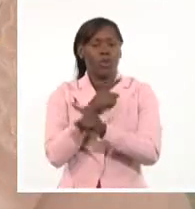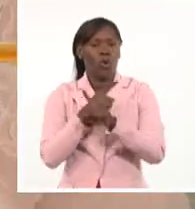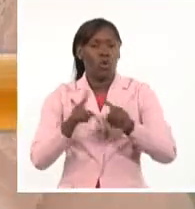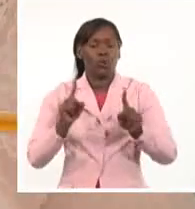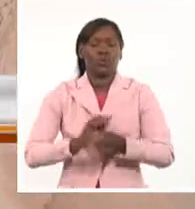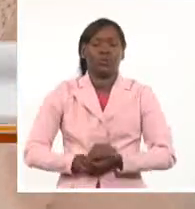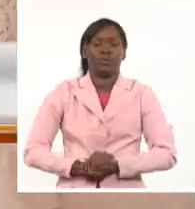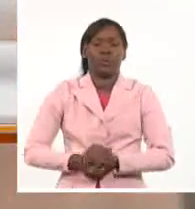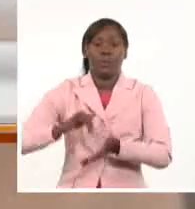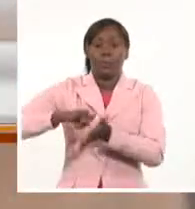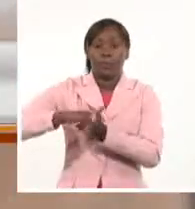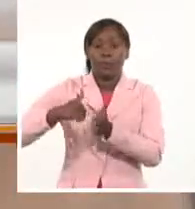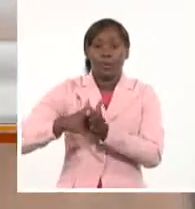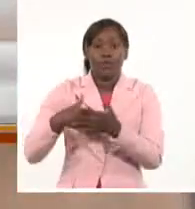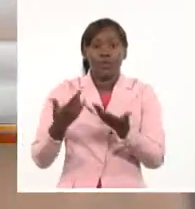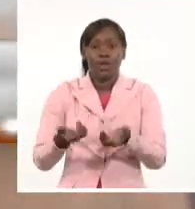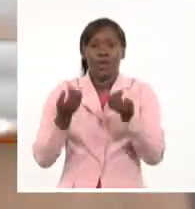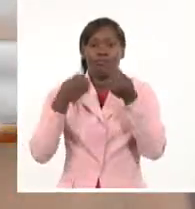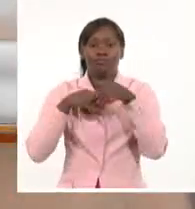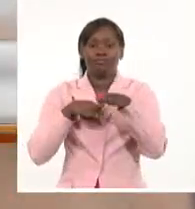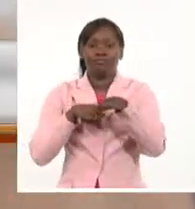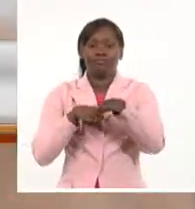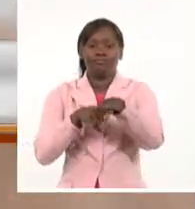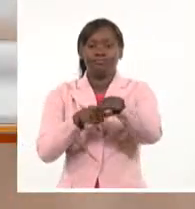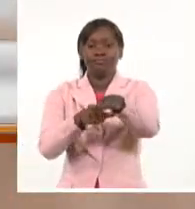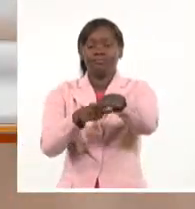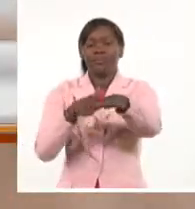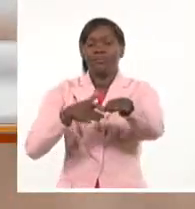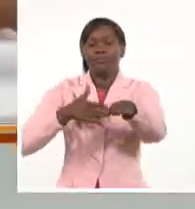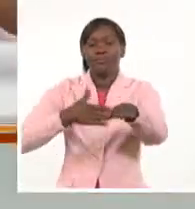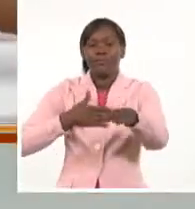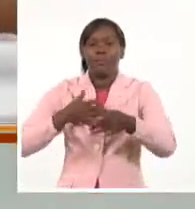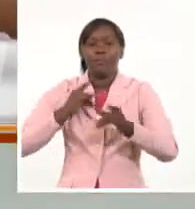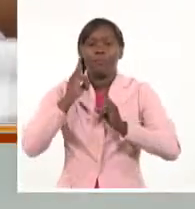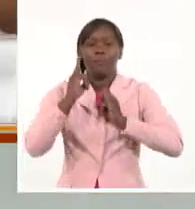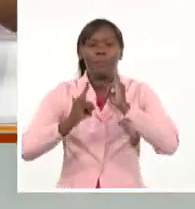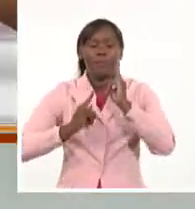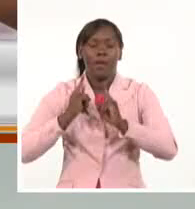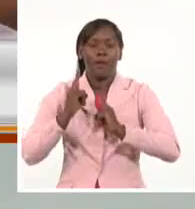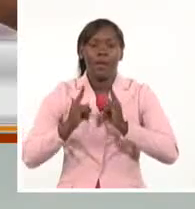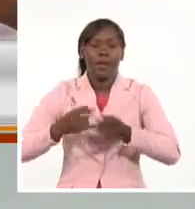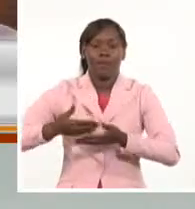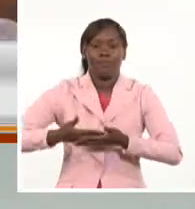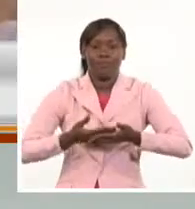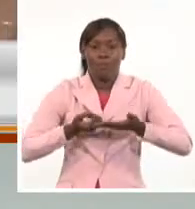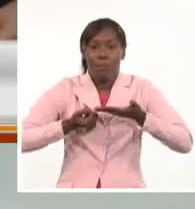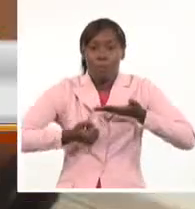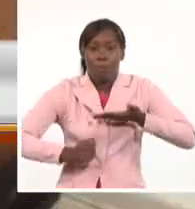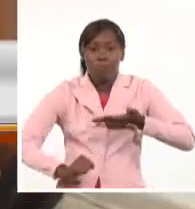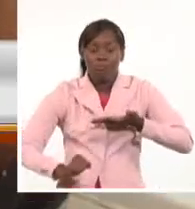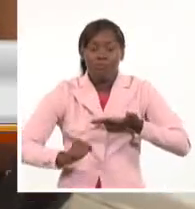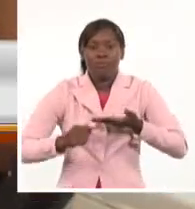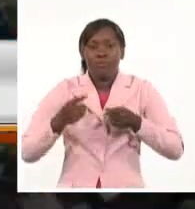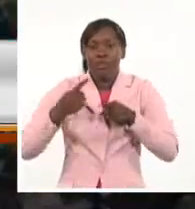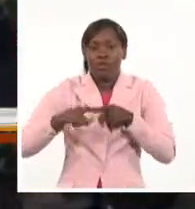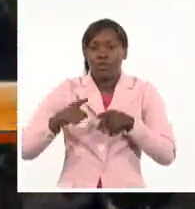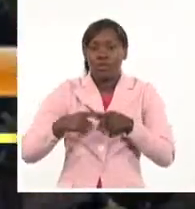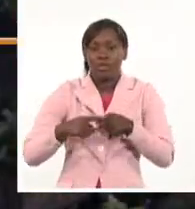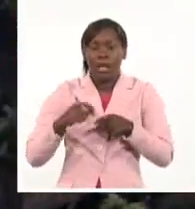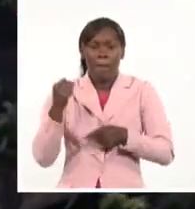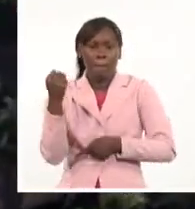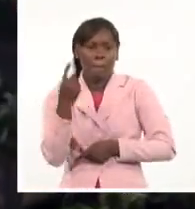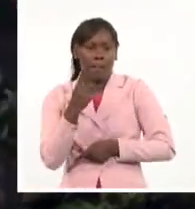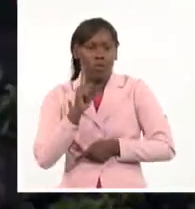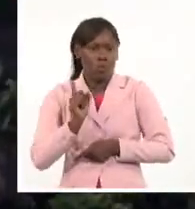para la localidad de Santa Clara. Ya están acercándose que quieren contratar lo que es la parte de la Canastía, aunque nosotros no solamente hacemos Canastía.